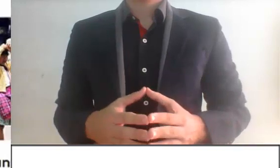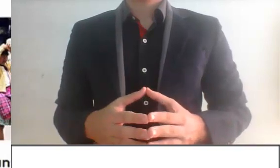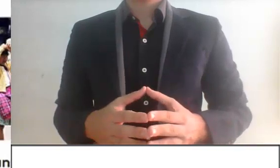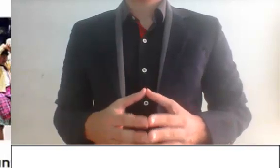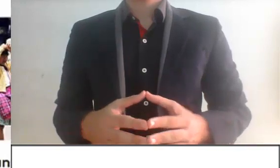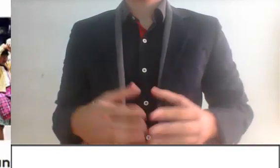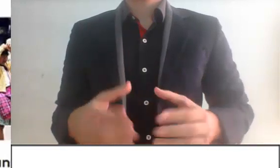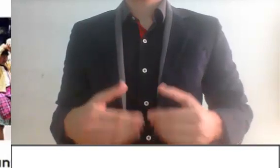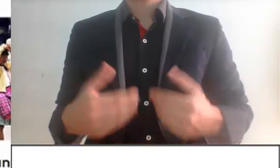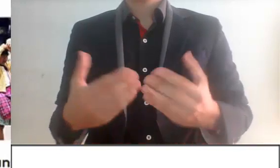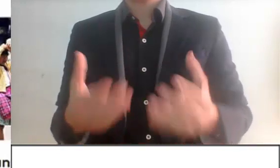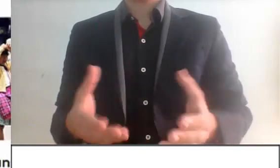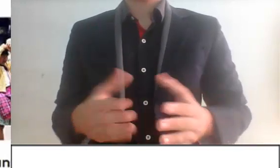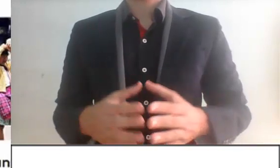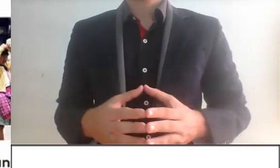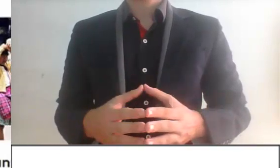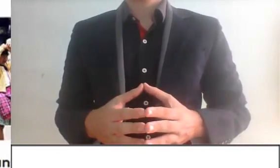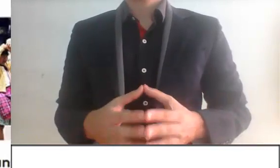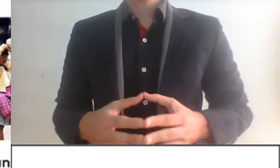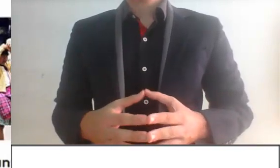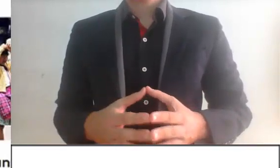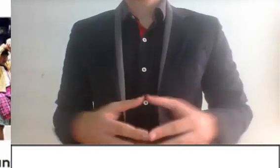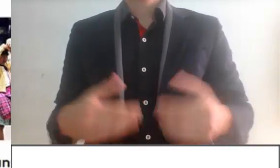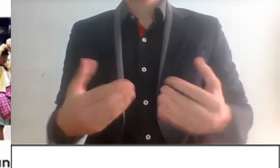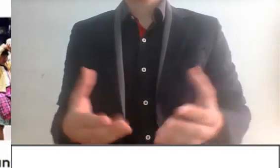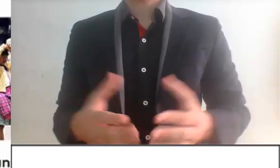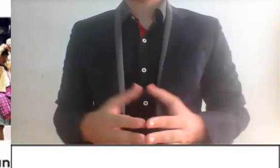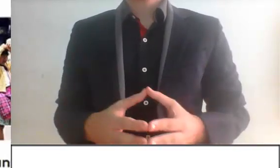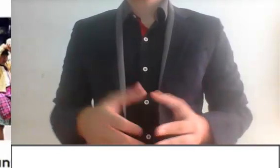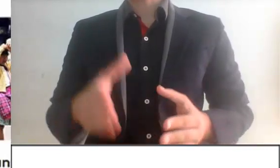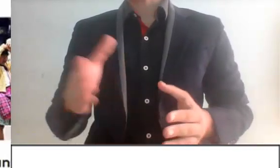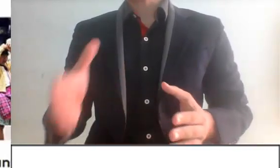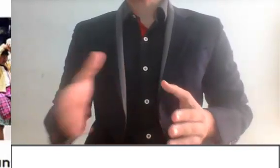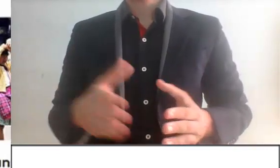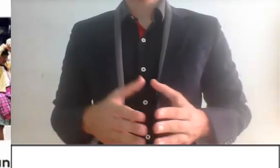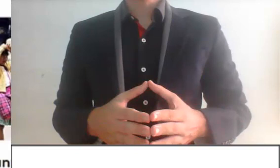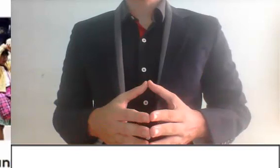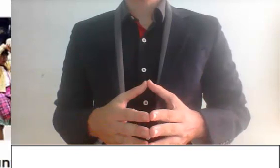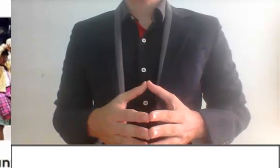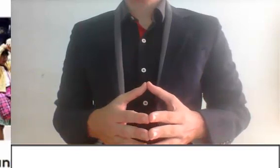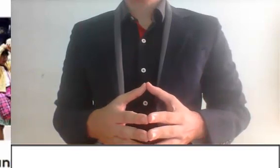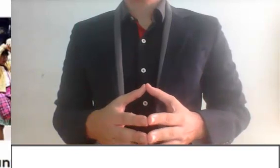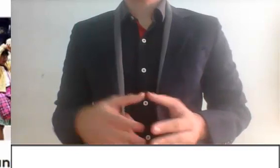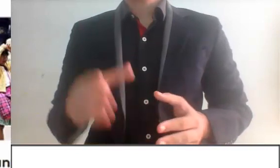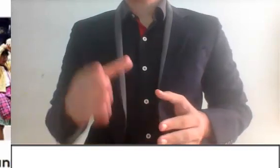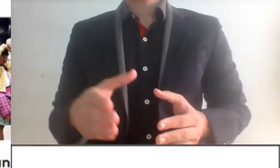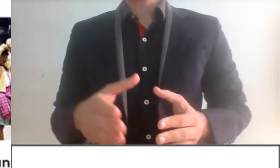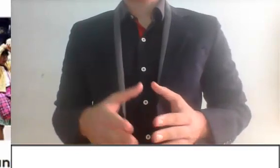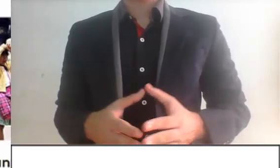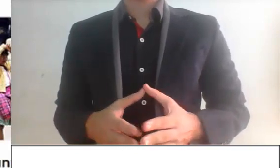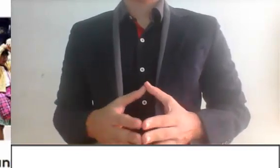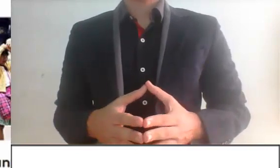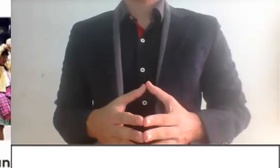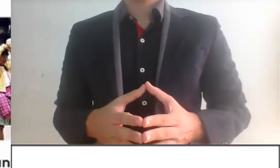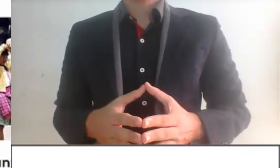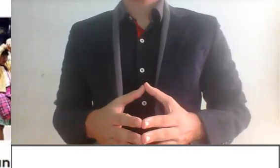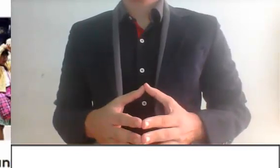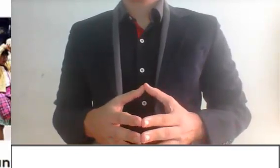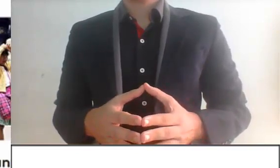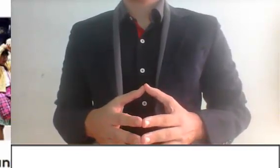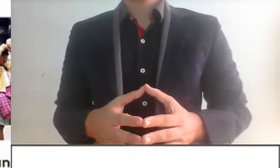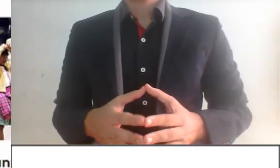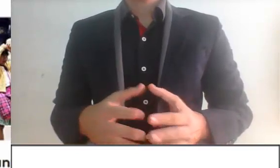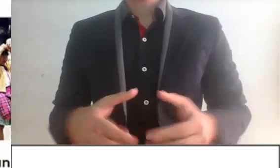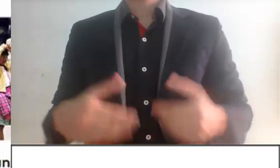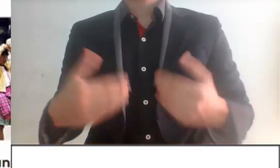mencionado por parte del SAT o la dirigente del SAT, que es buen rostro, dijo que hasta el momento ocho de estas grandes